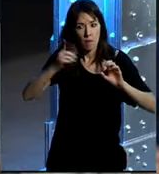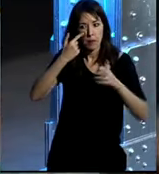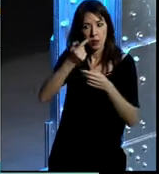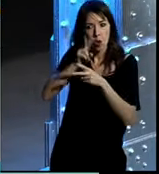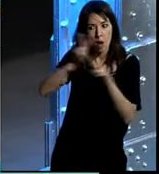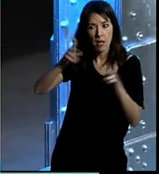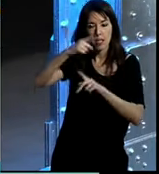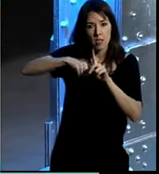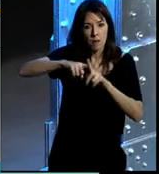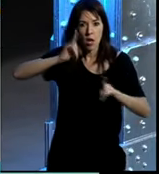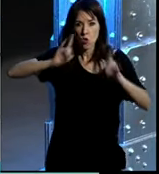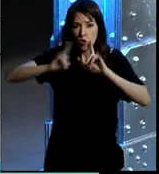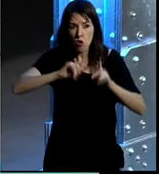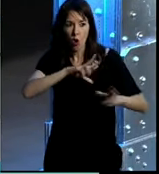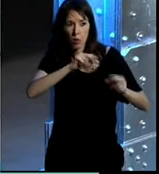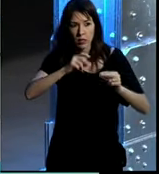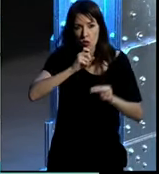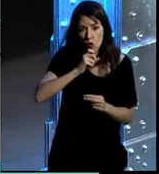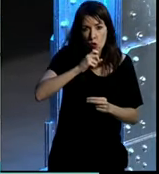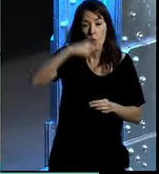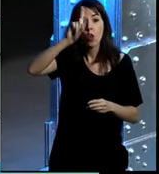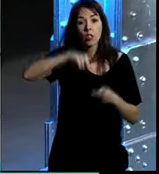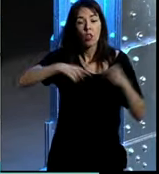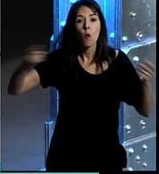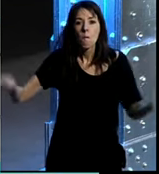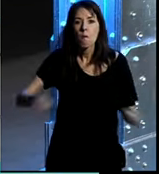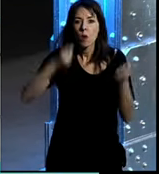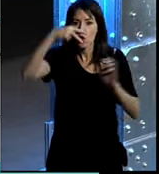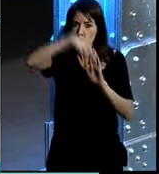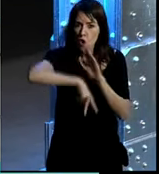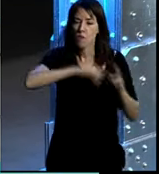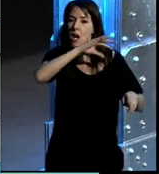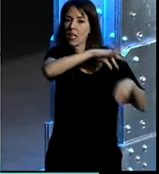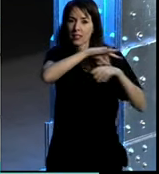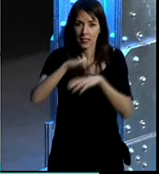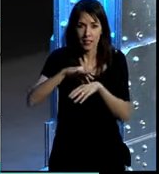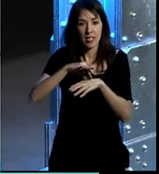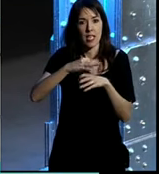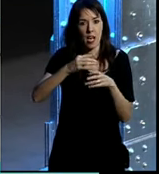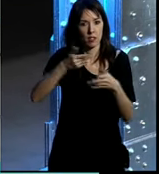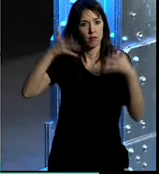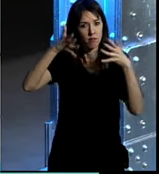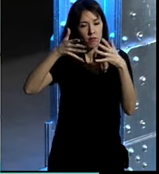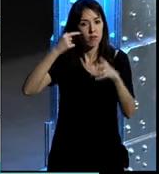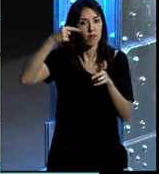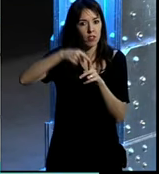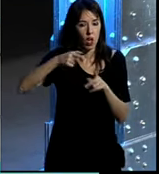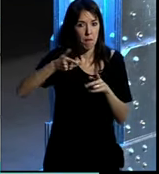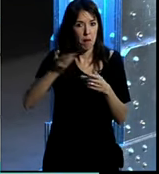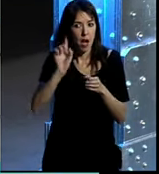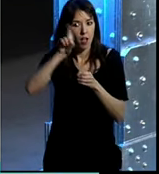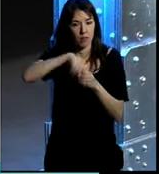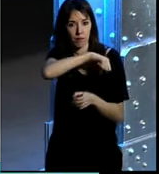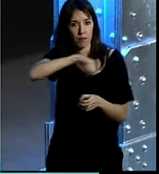medimos el nivel de ruido los comentarios etcétera y por supuesto tenemos publicadas normas y guías y recomendaciones para como tener una